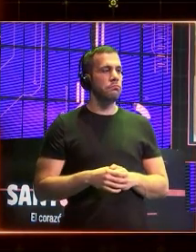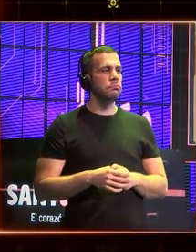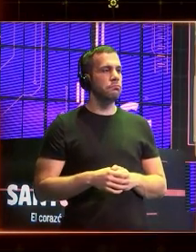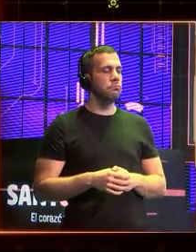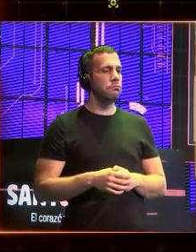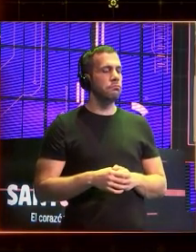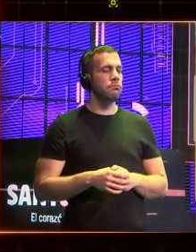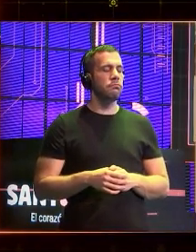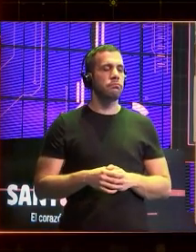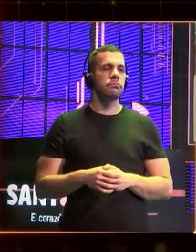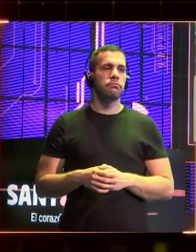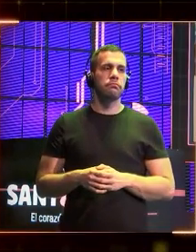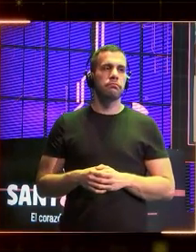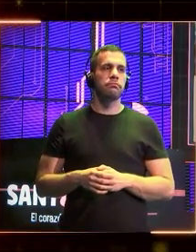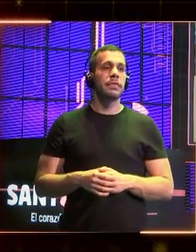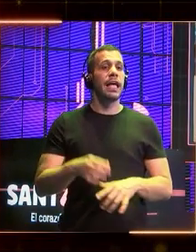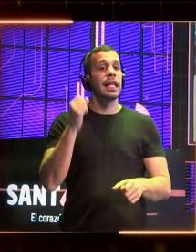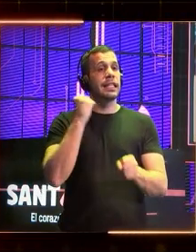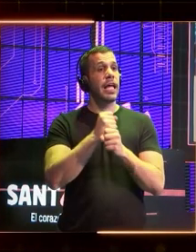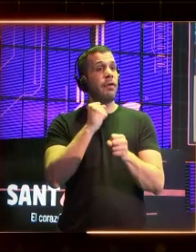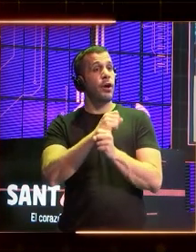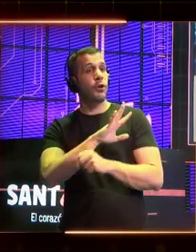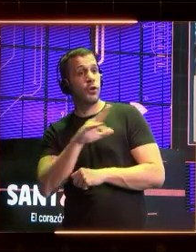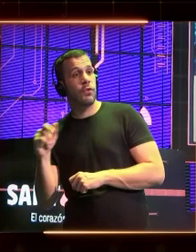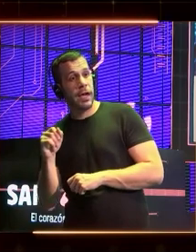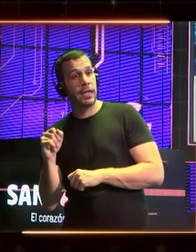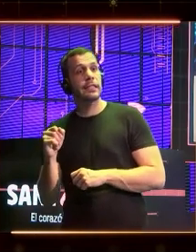¿Cuántos pensáis que os va a quitar el puesto de trabajo?